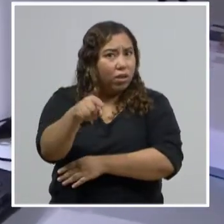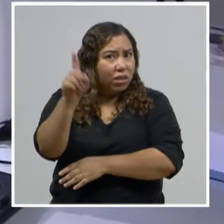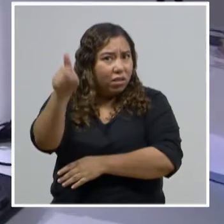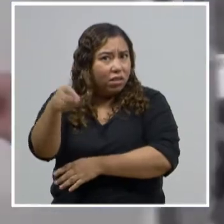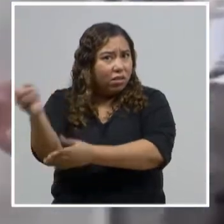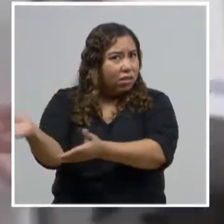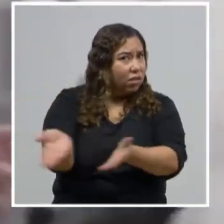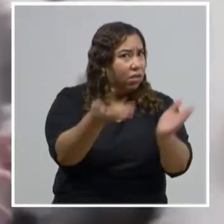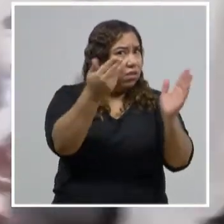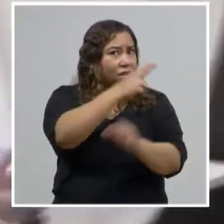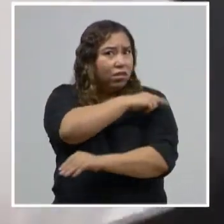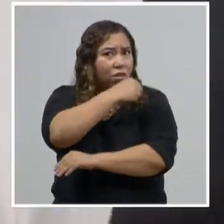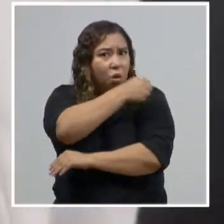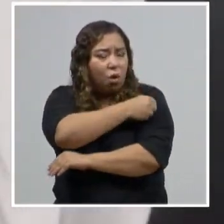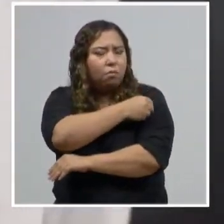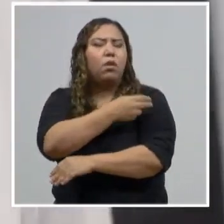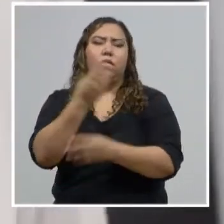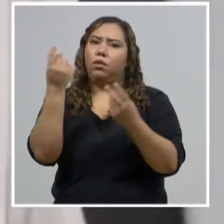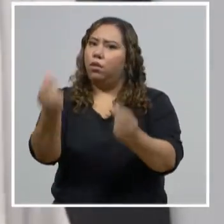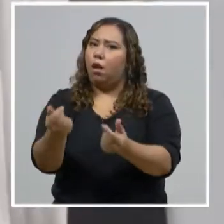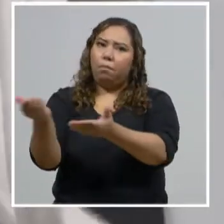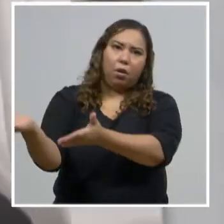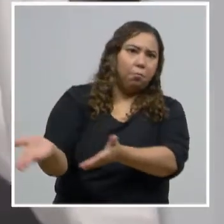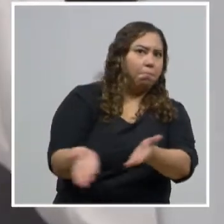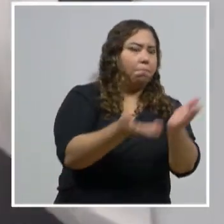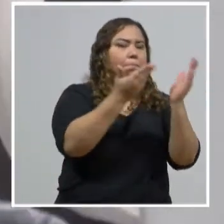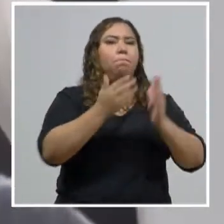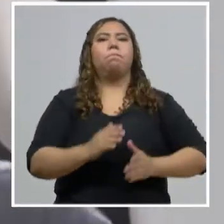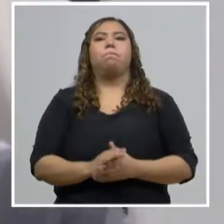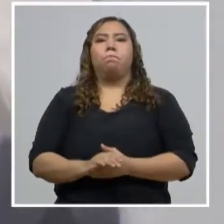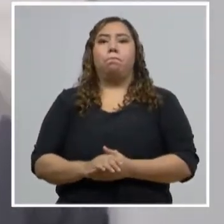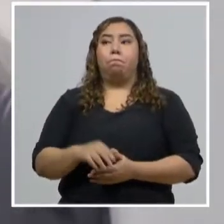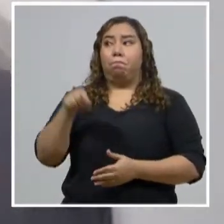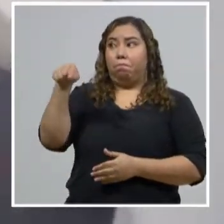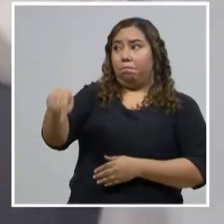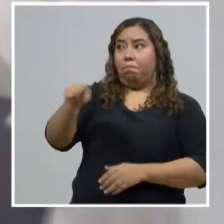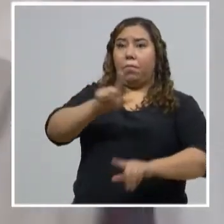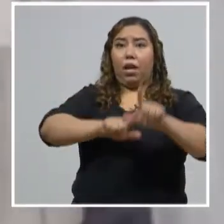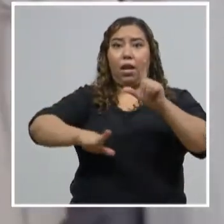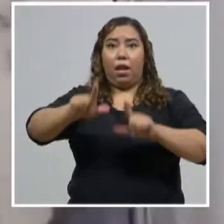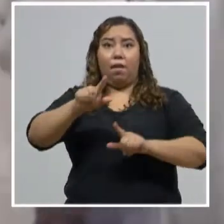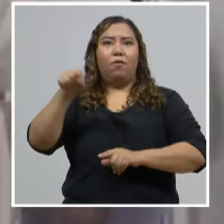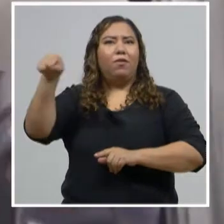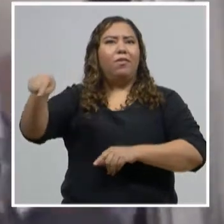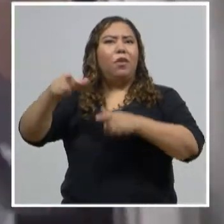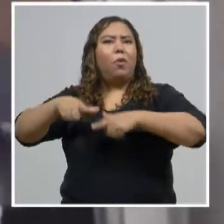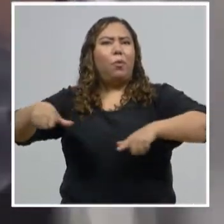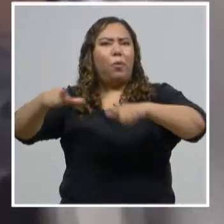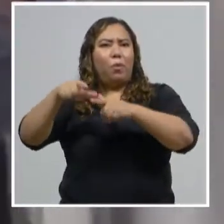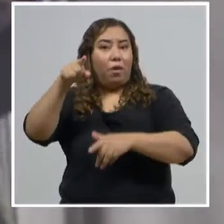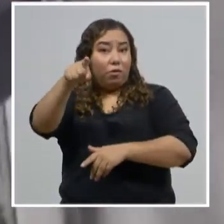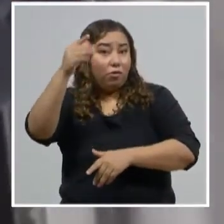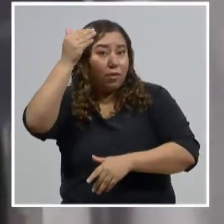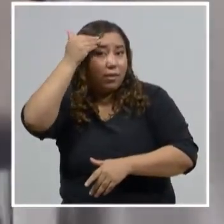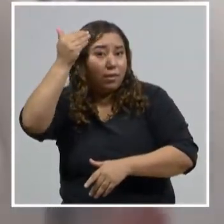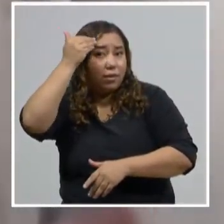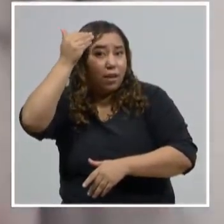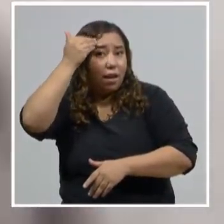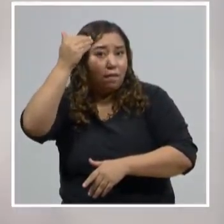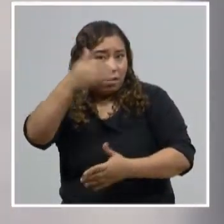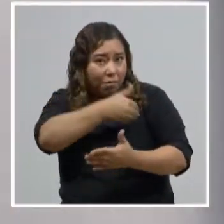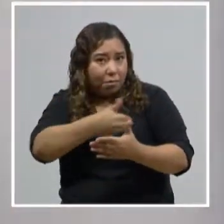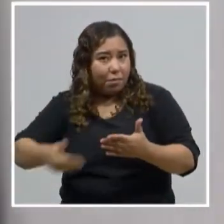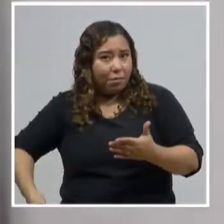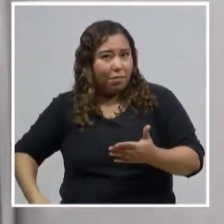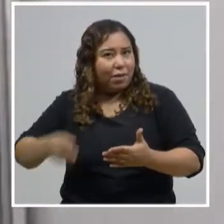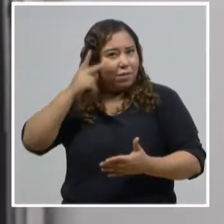ingresando al laboratorio. Esta es la zona donde está el equipo, que usted ya conoce, del hemograma y las otras pruebas,